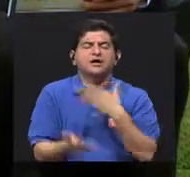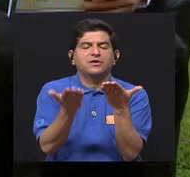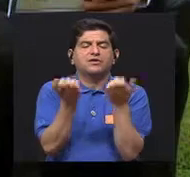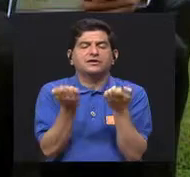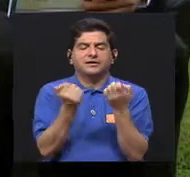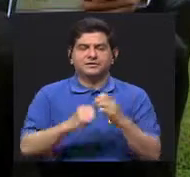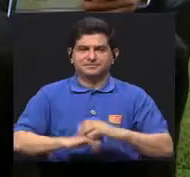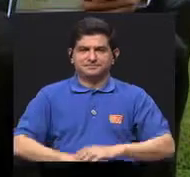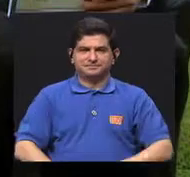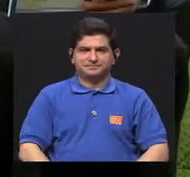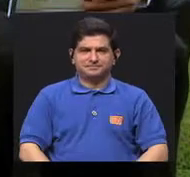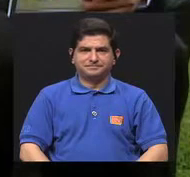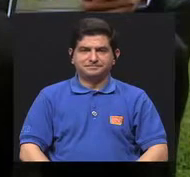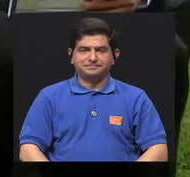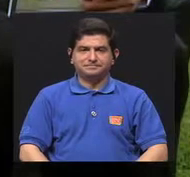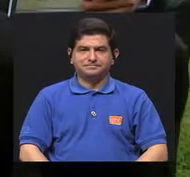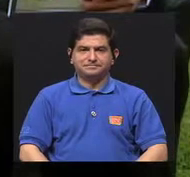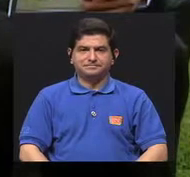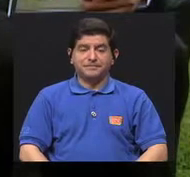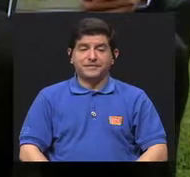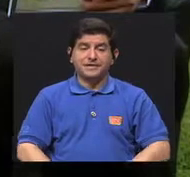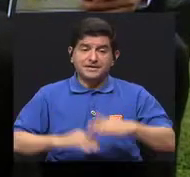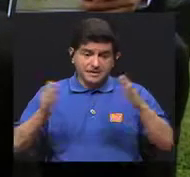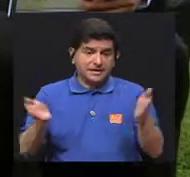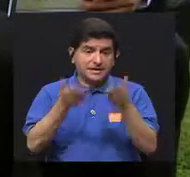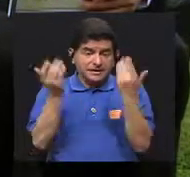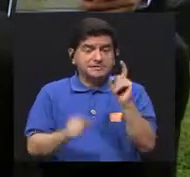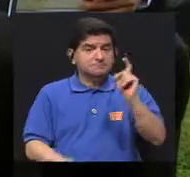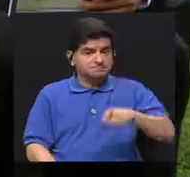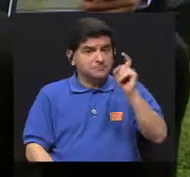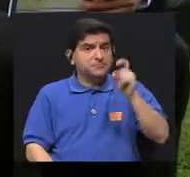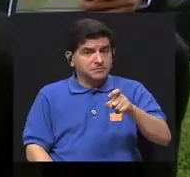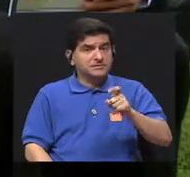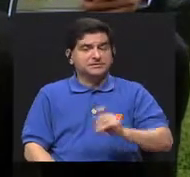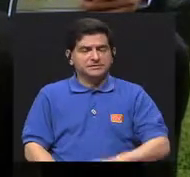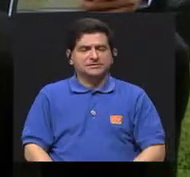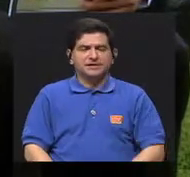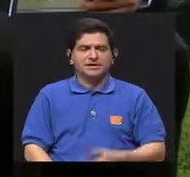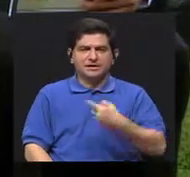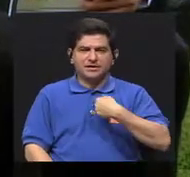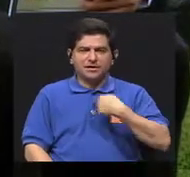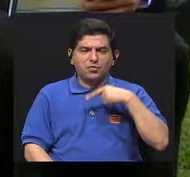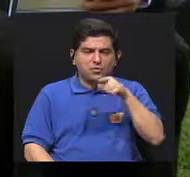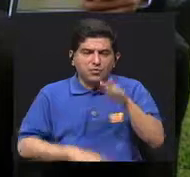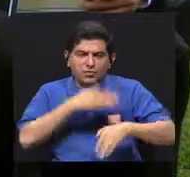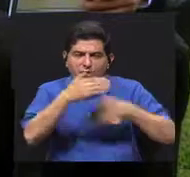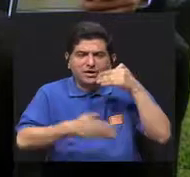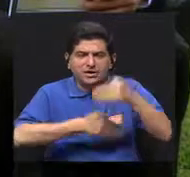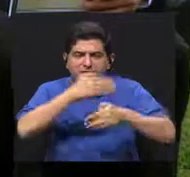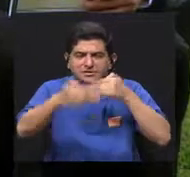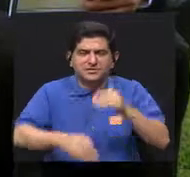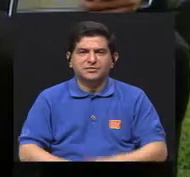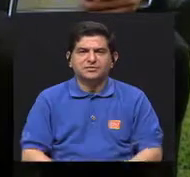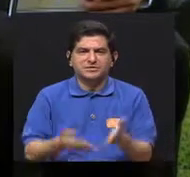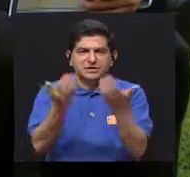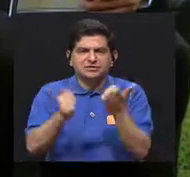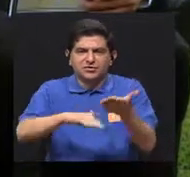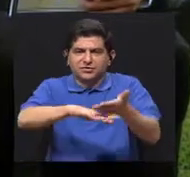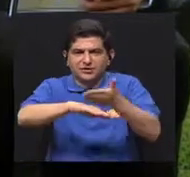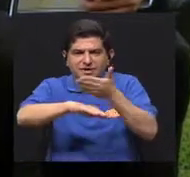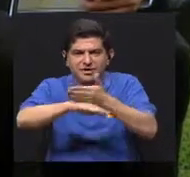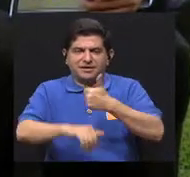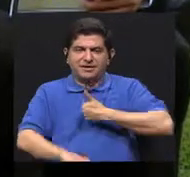queramos. Claro, y es que la parte motivacional es indispensable. Cuando está uno en ese proceso de querer